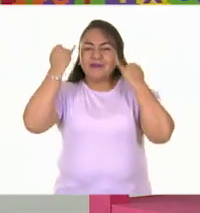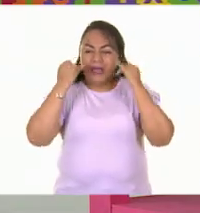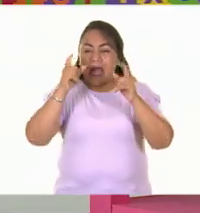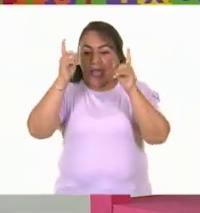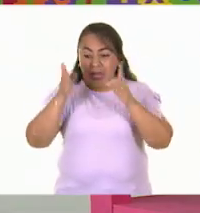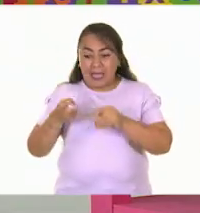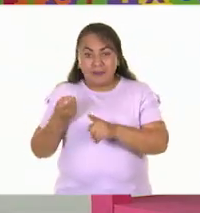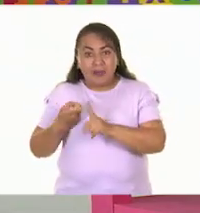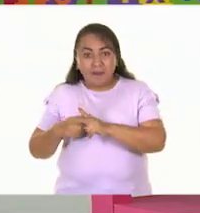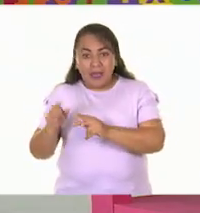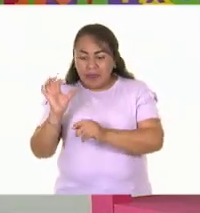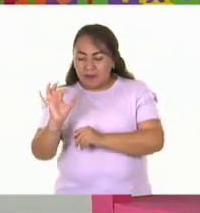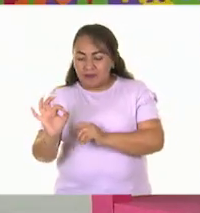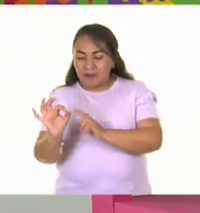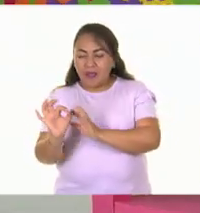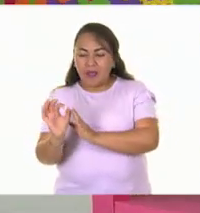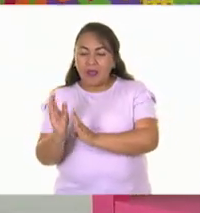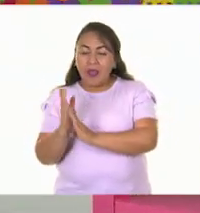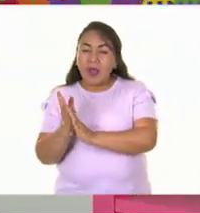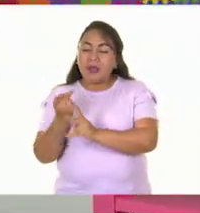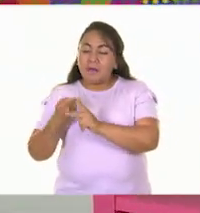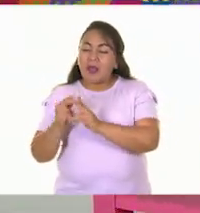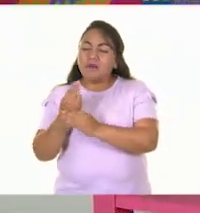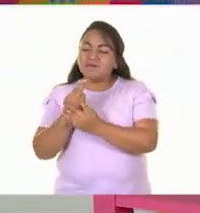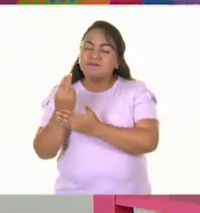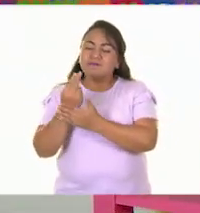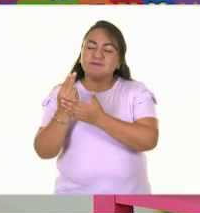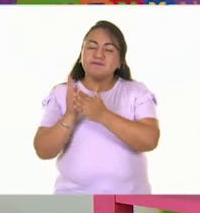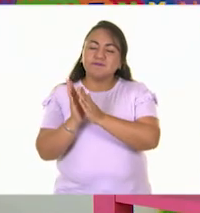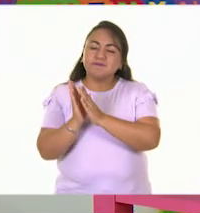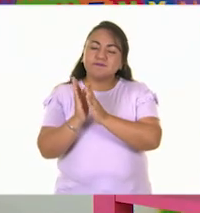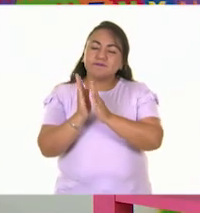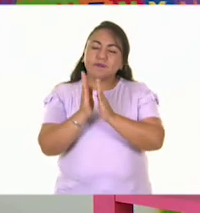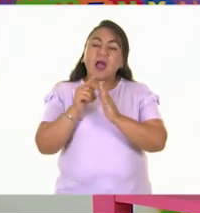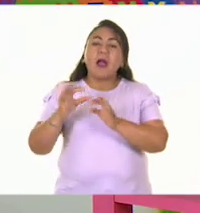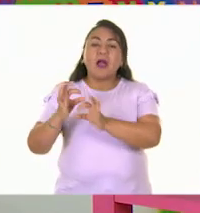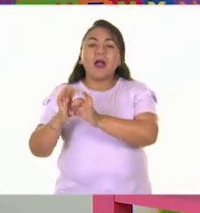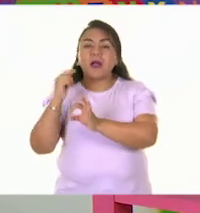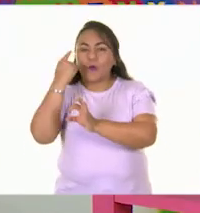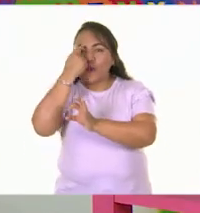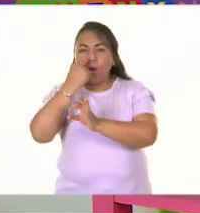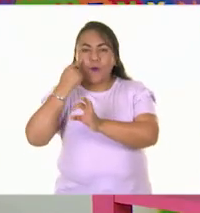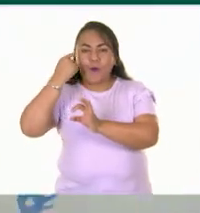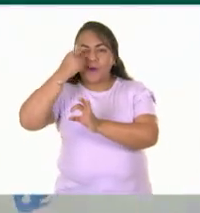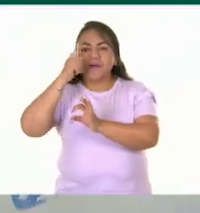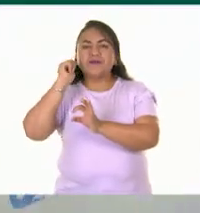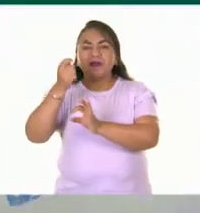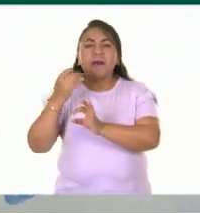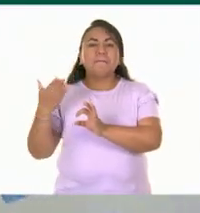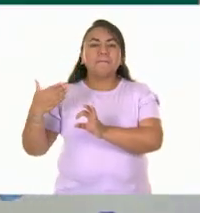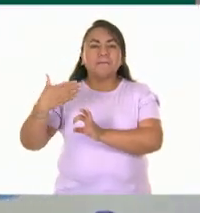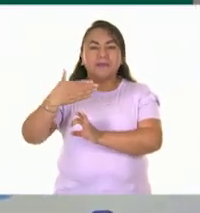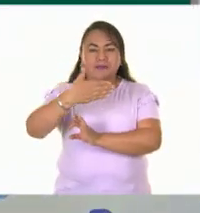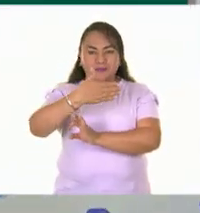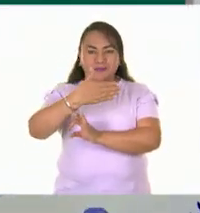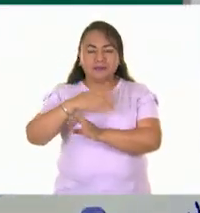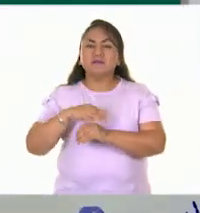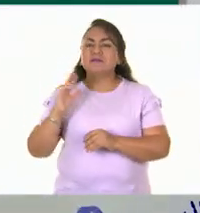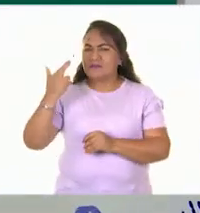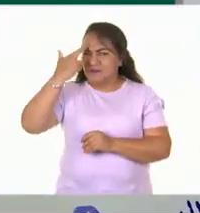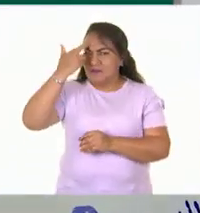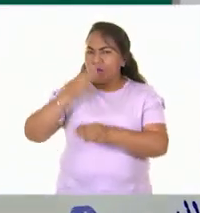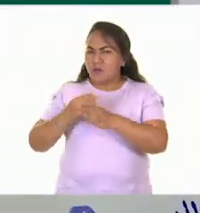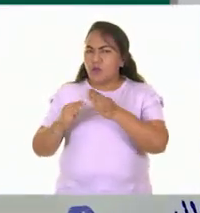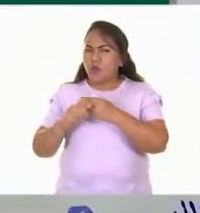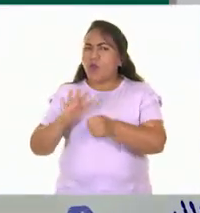es donde se ponía el foco. Entonces, ahí podemos ver... ¿Qué es el ojo del pescado? Ahí puso el ojo del pez. ¿Te acuerdas qué material